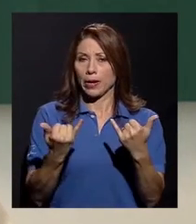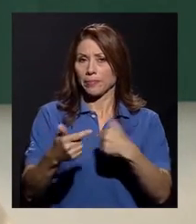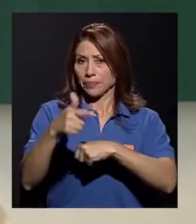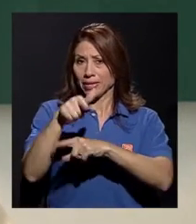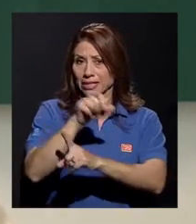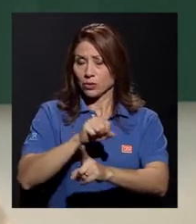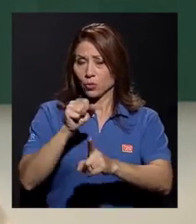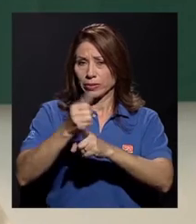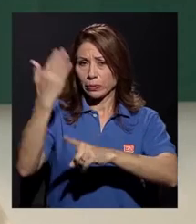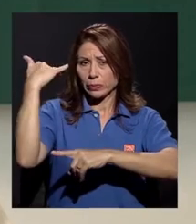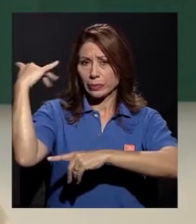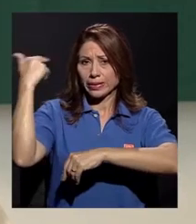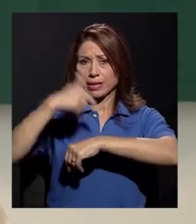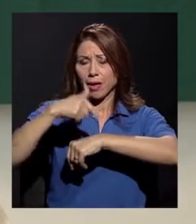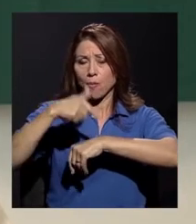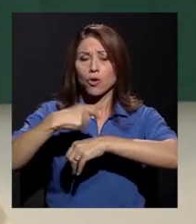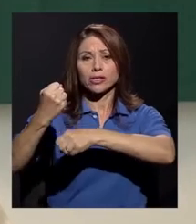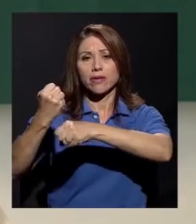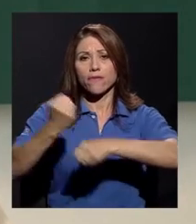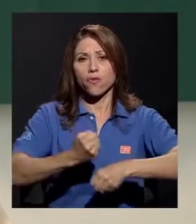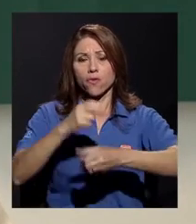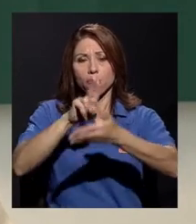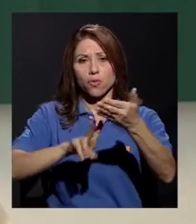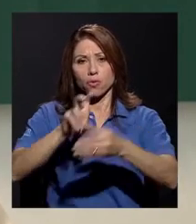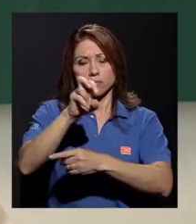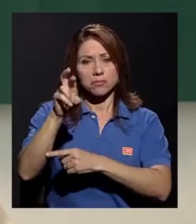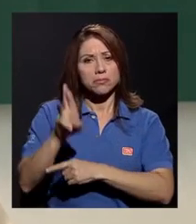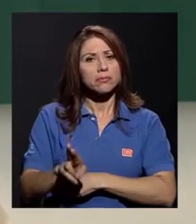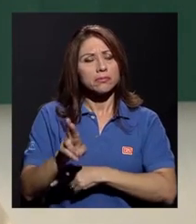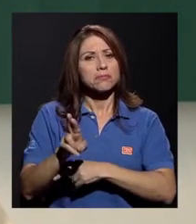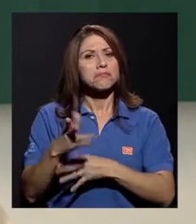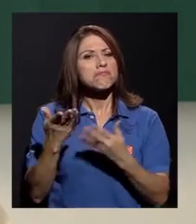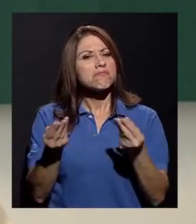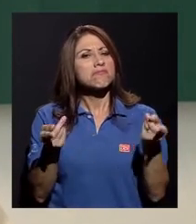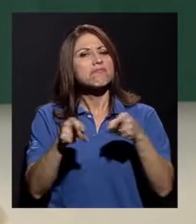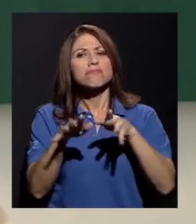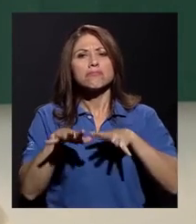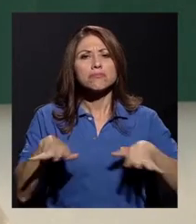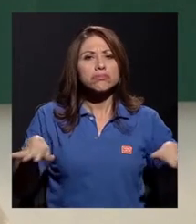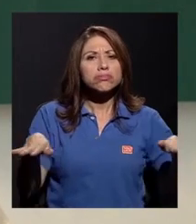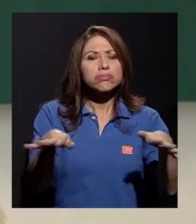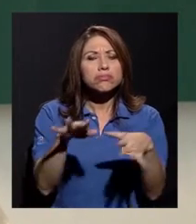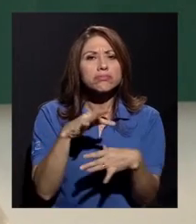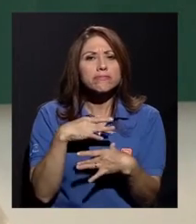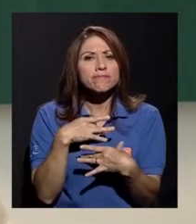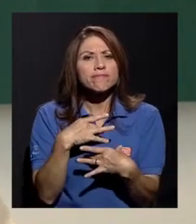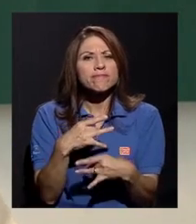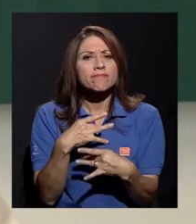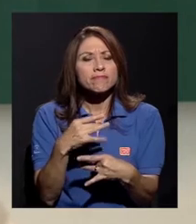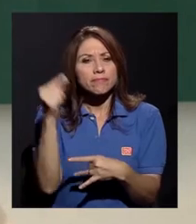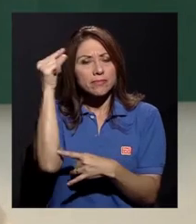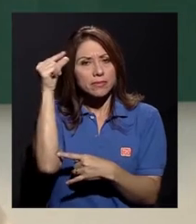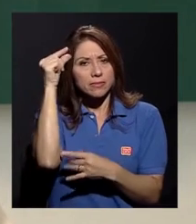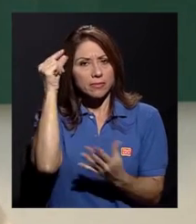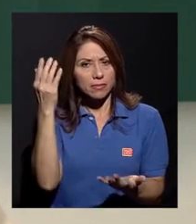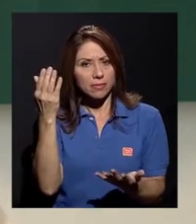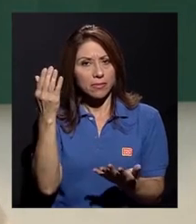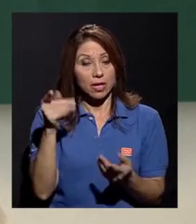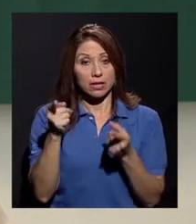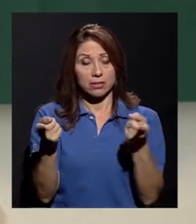la Universidad de Costa Rica más bien es un contexto donde hay un interés creciente del Estado, en este caso